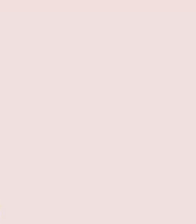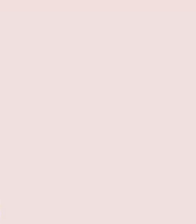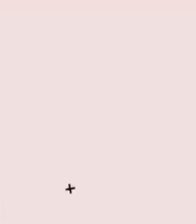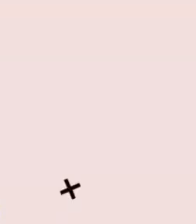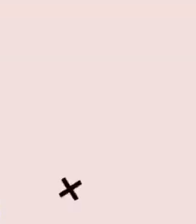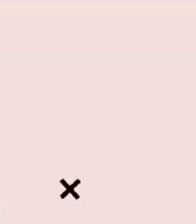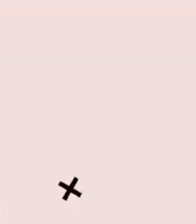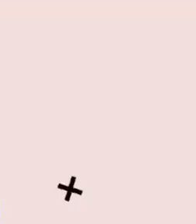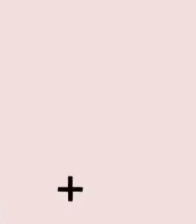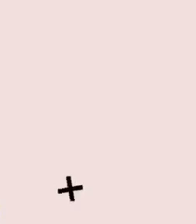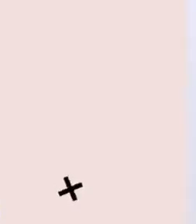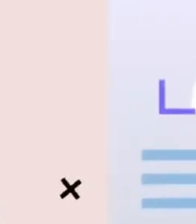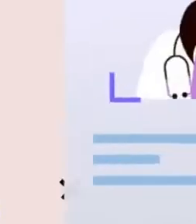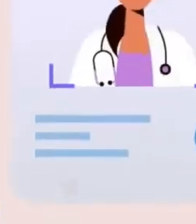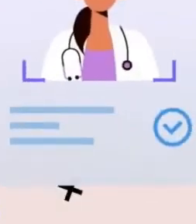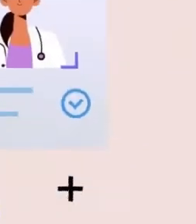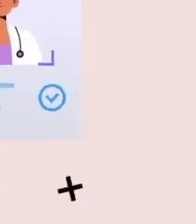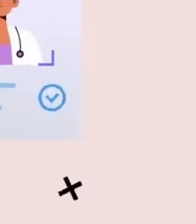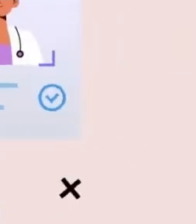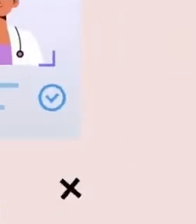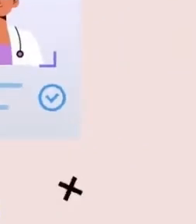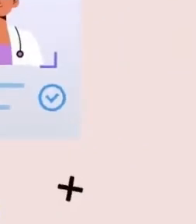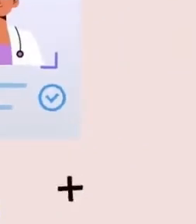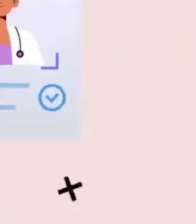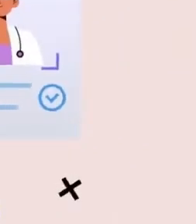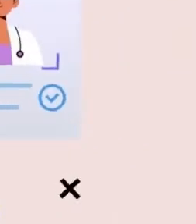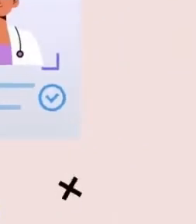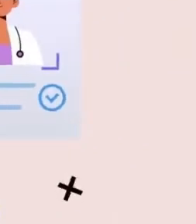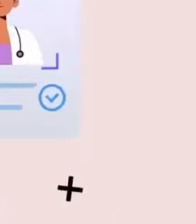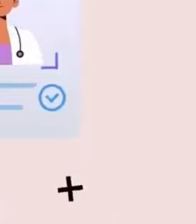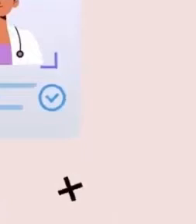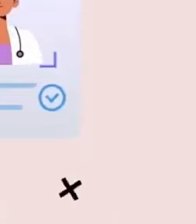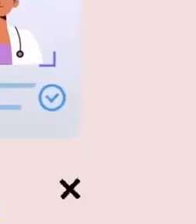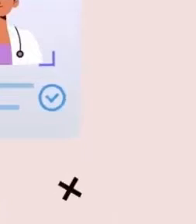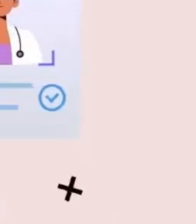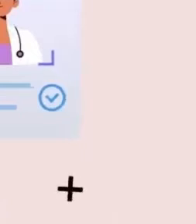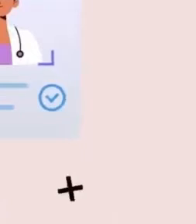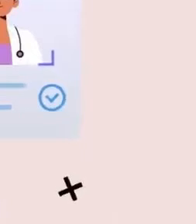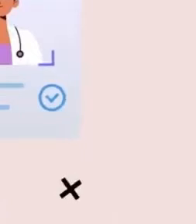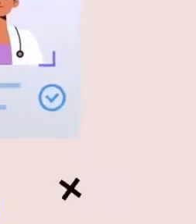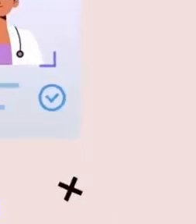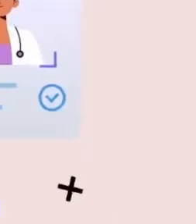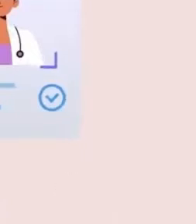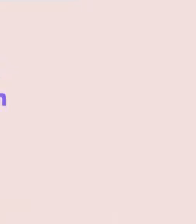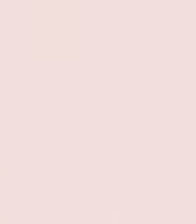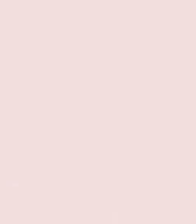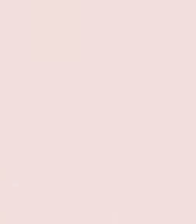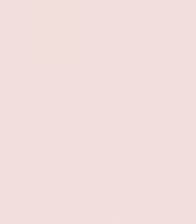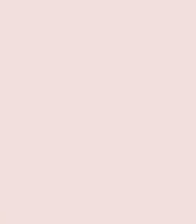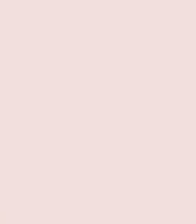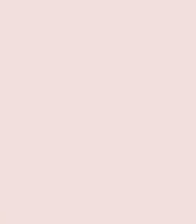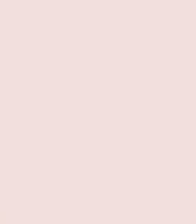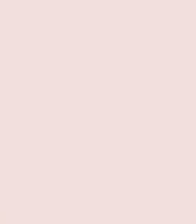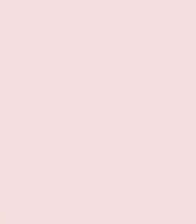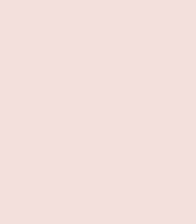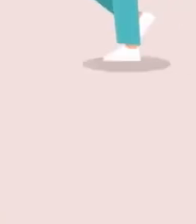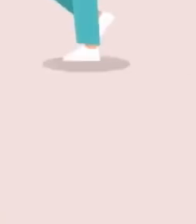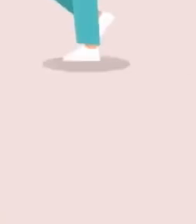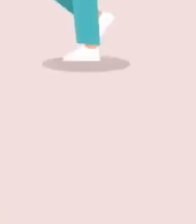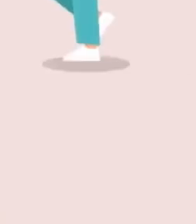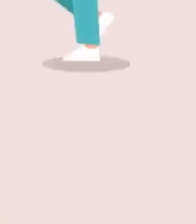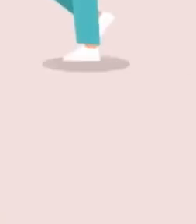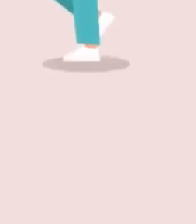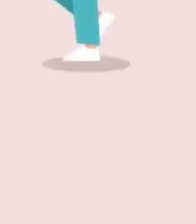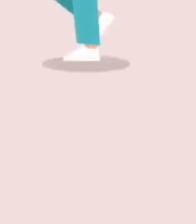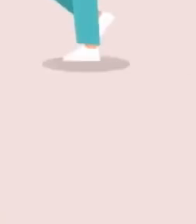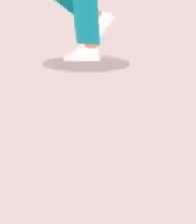Hasta mediados de abril, el Instituto de Salud para el Bienestar ha enviado para contratación a 8,250